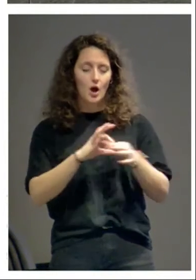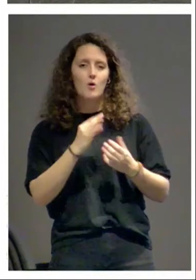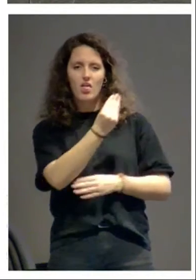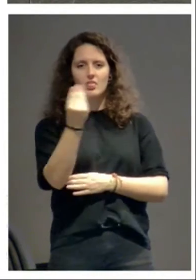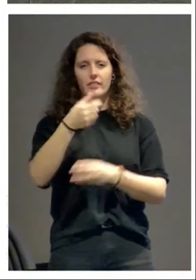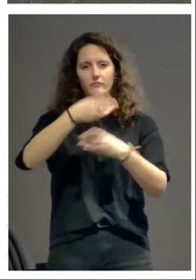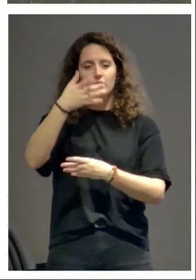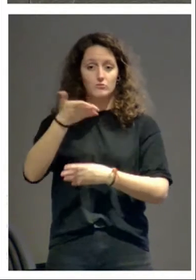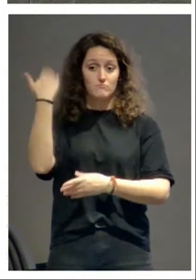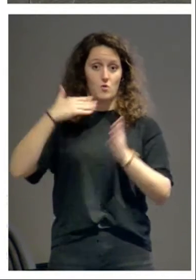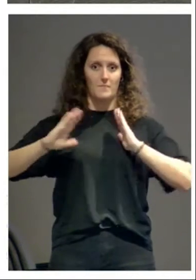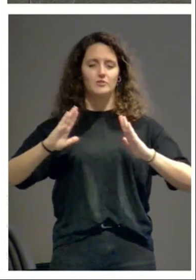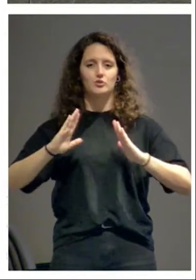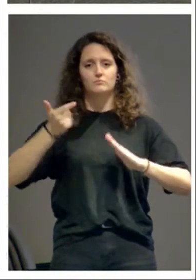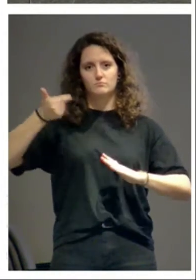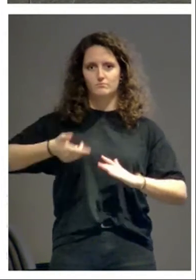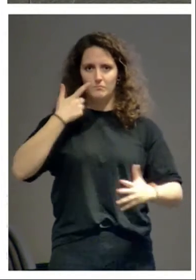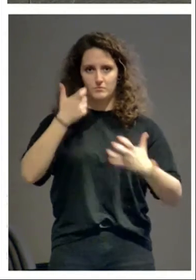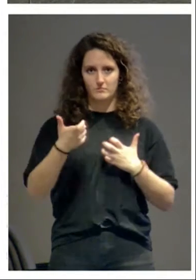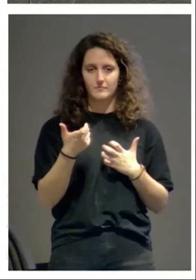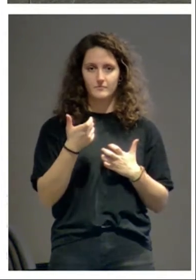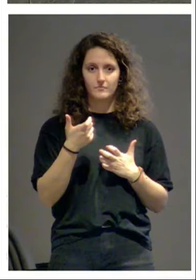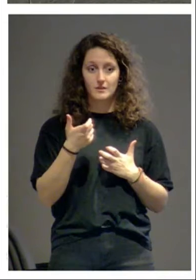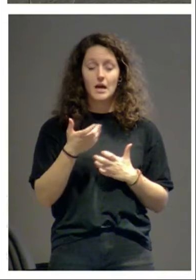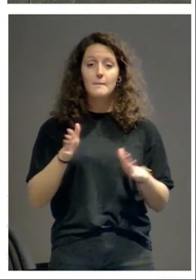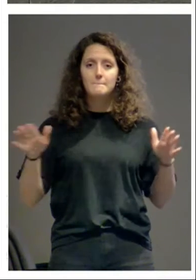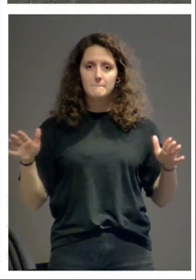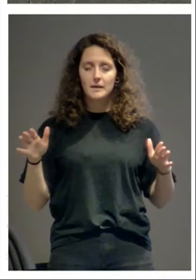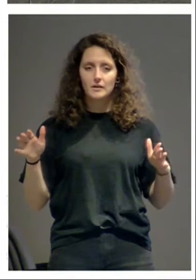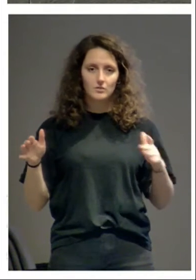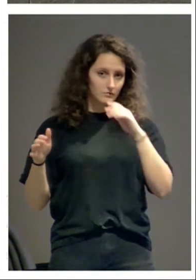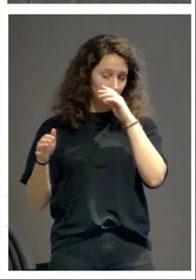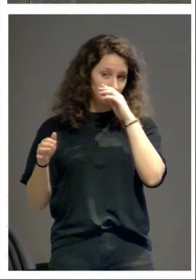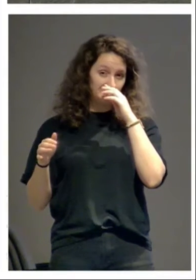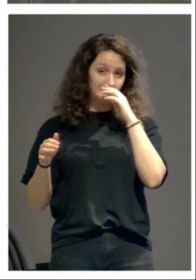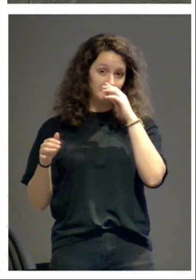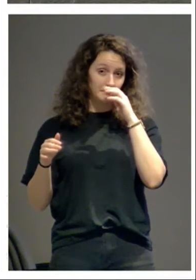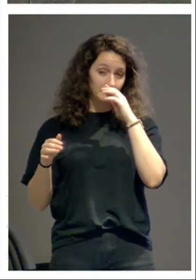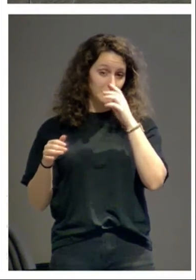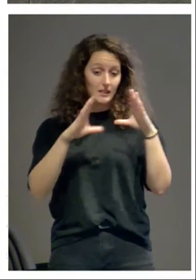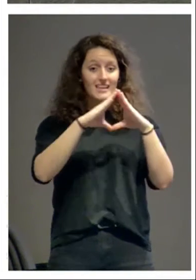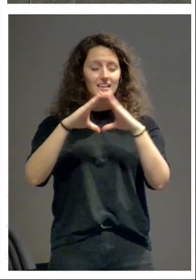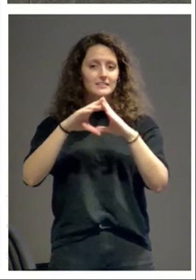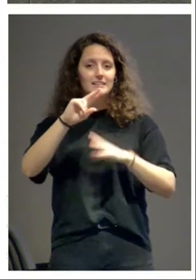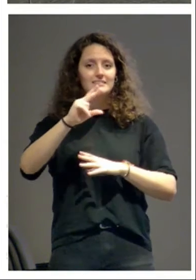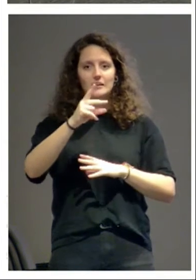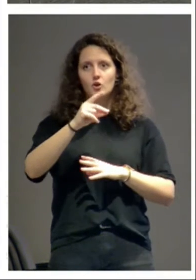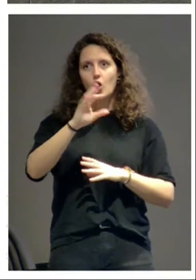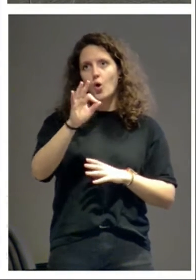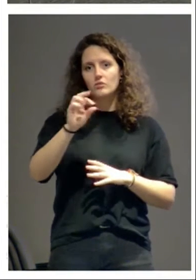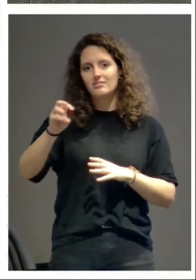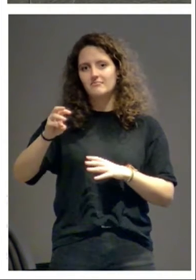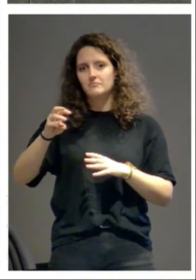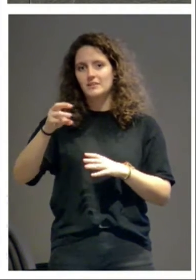día. En cambio, ¿qué tenemos de las iglesias secundarias o de tercer